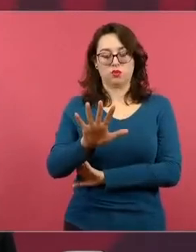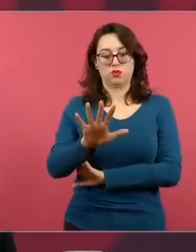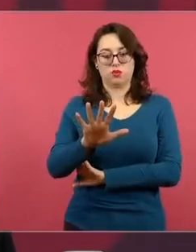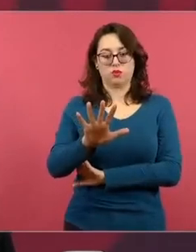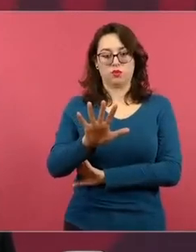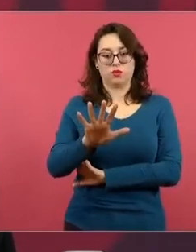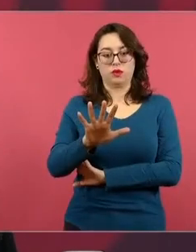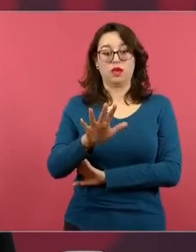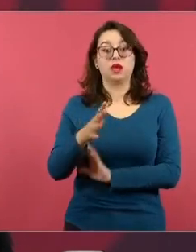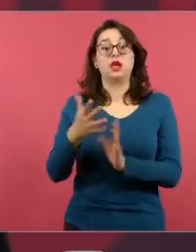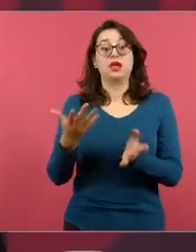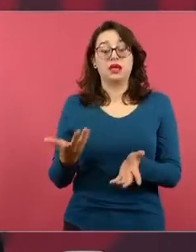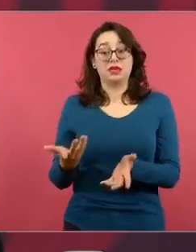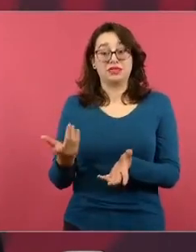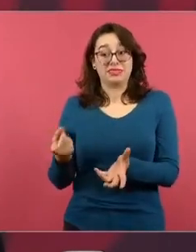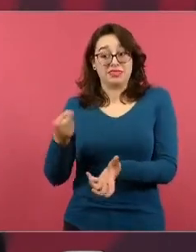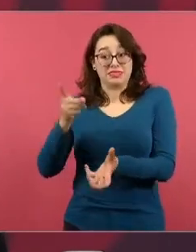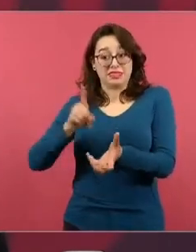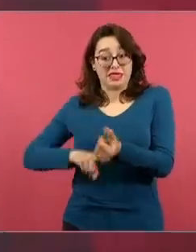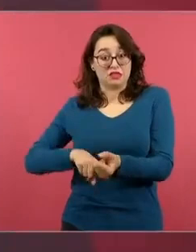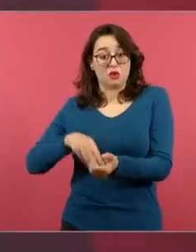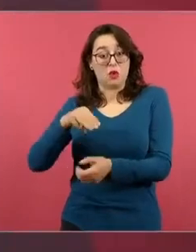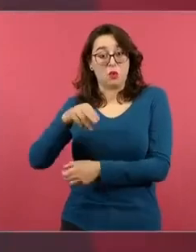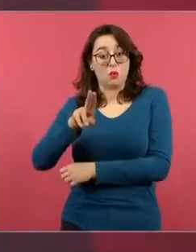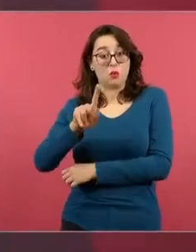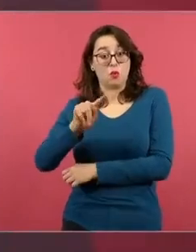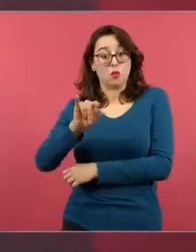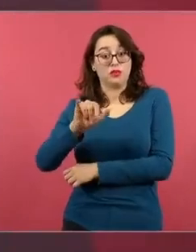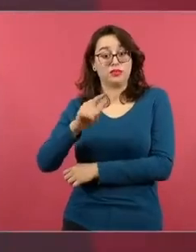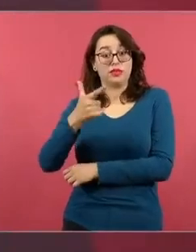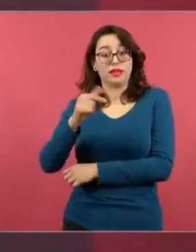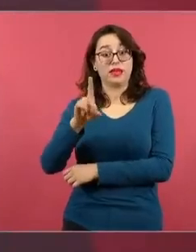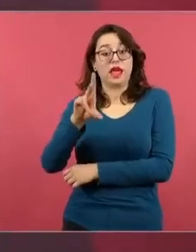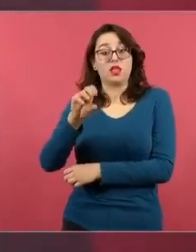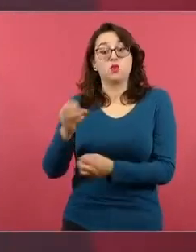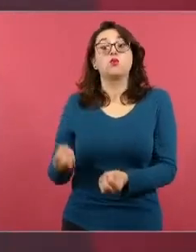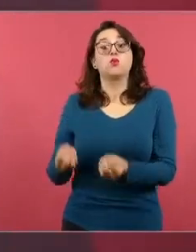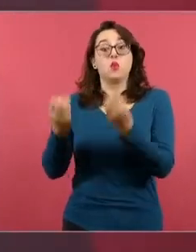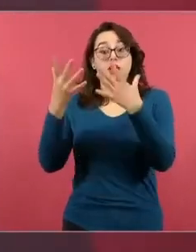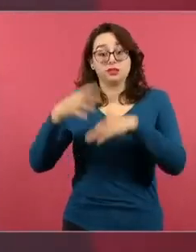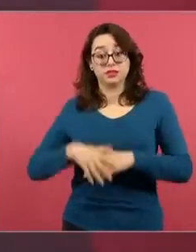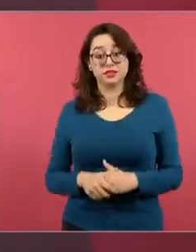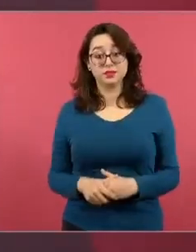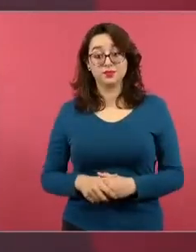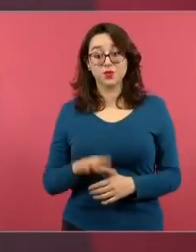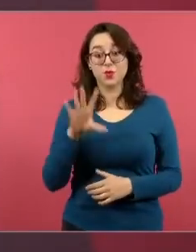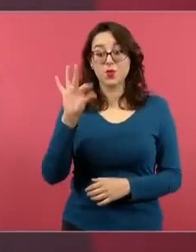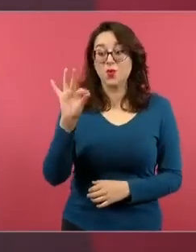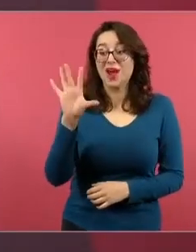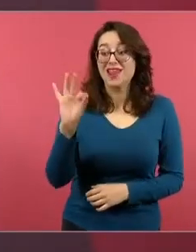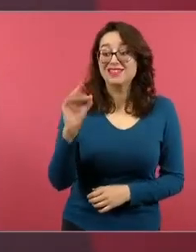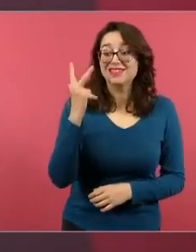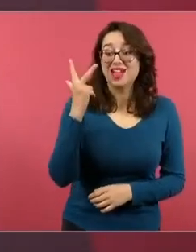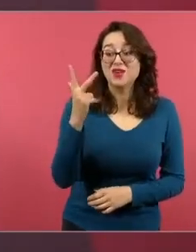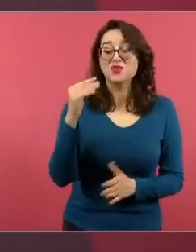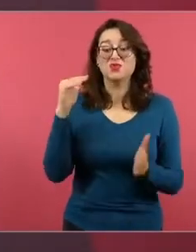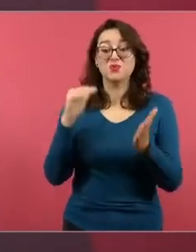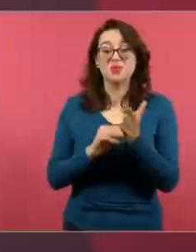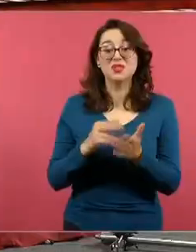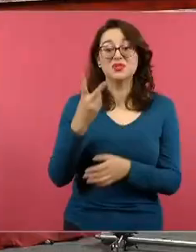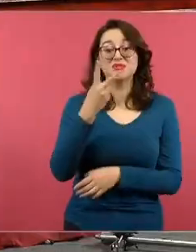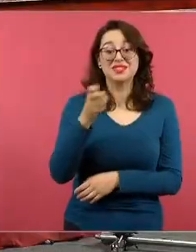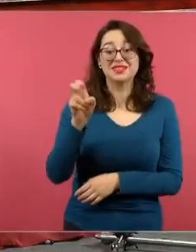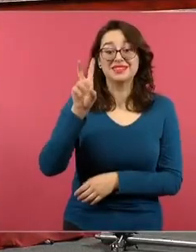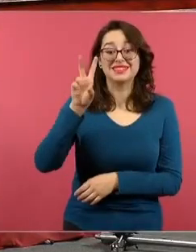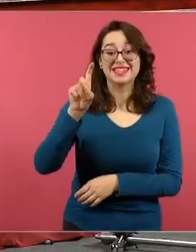escuelas multigrado tenemos 48.232 estamos